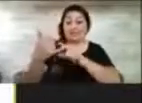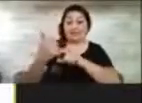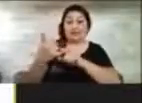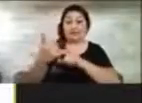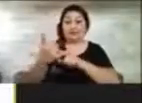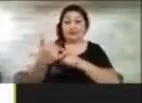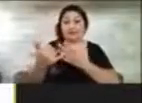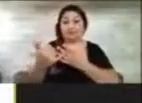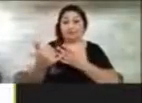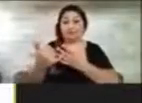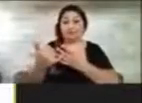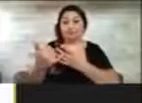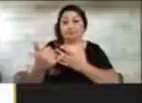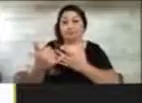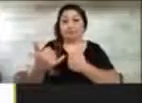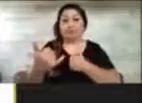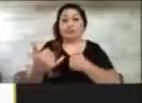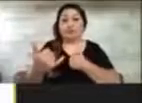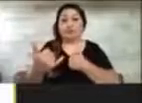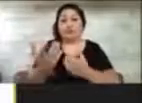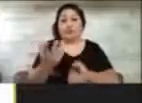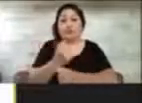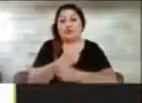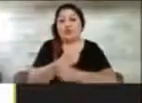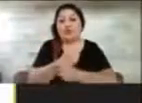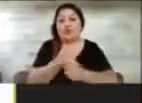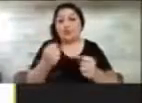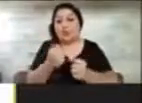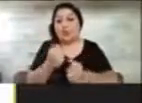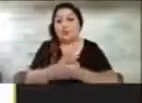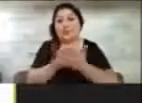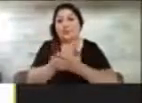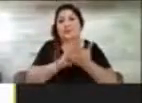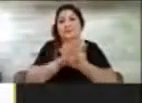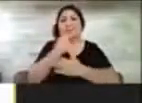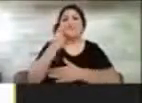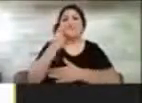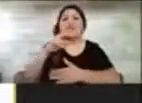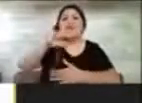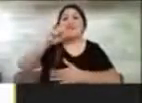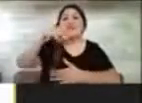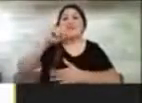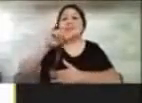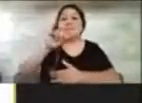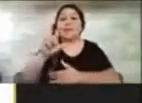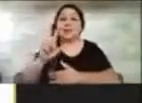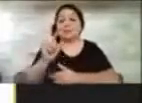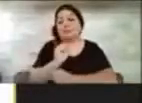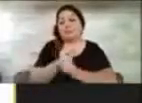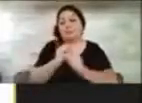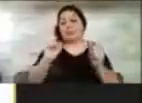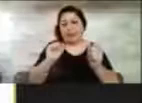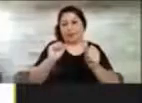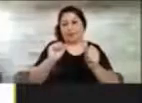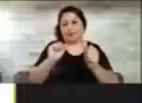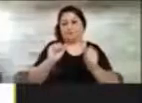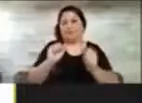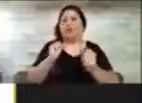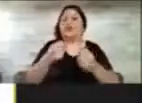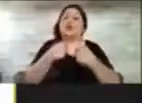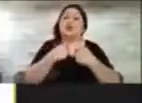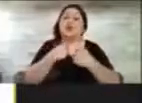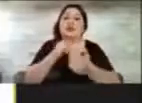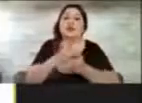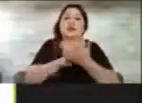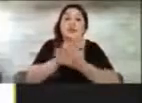más que hacer. sea, yo no puedo llegar al Gmail, por ejemplo. Ya solamente puedo hacer eso. Entonces, lo que puedo hacer es desconectar la app y